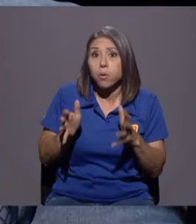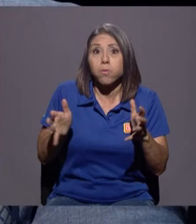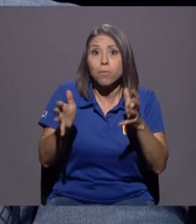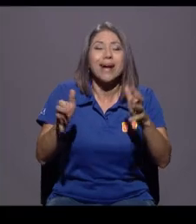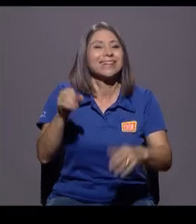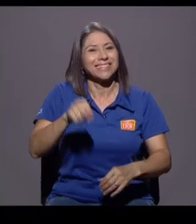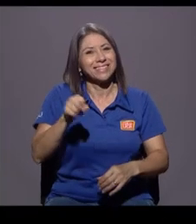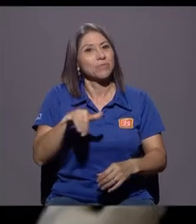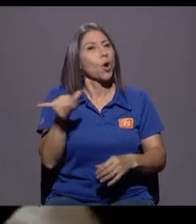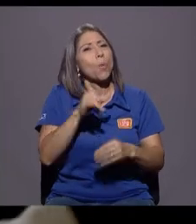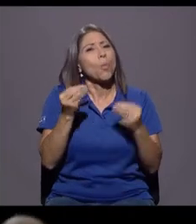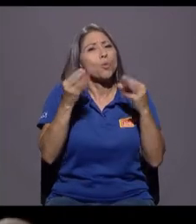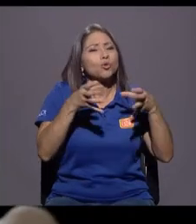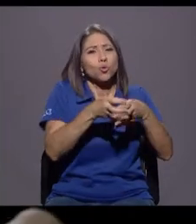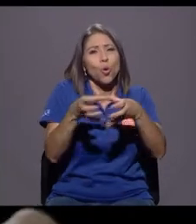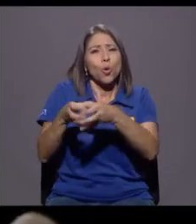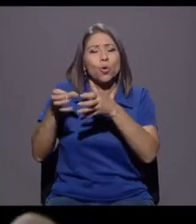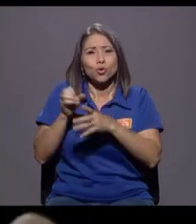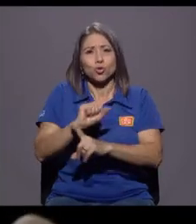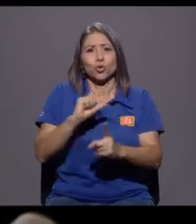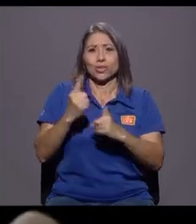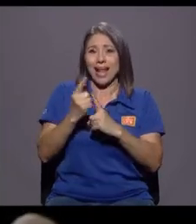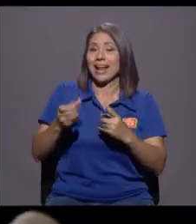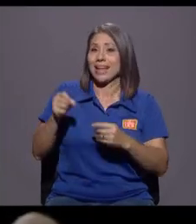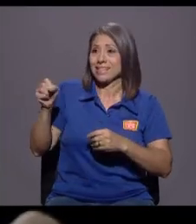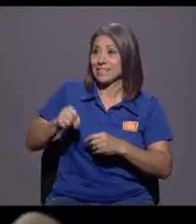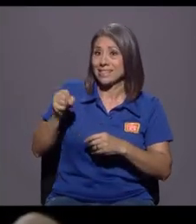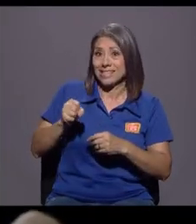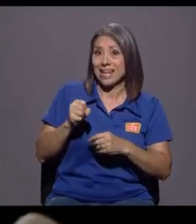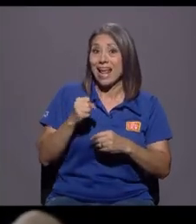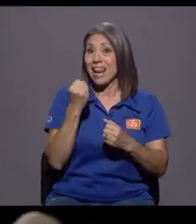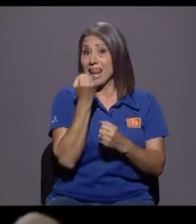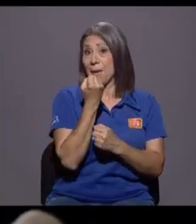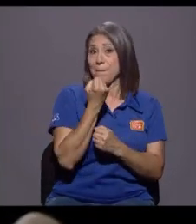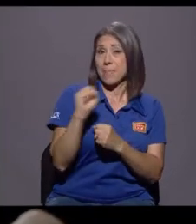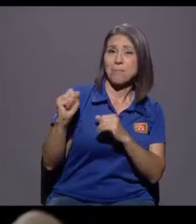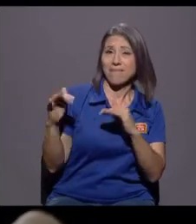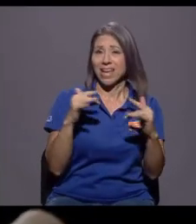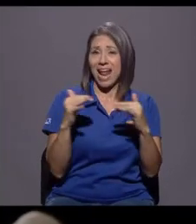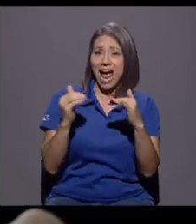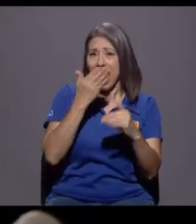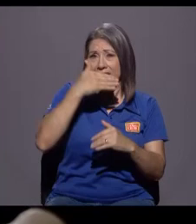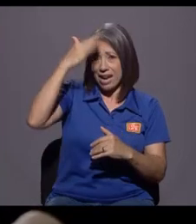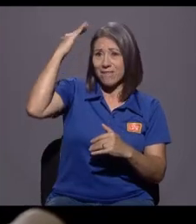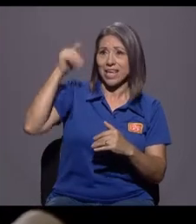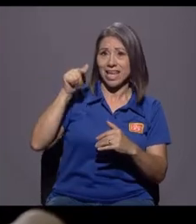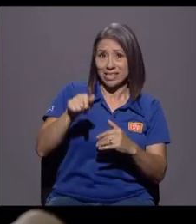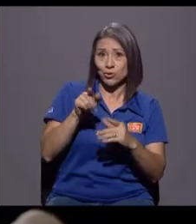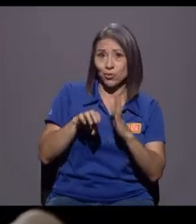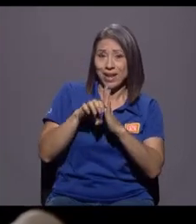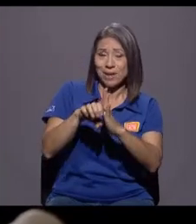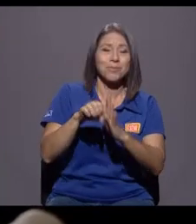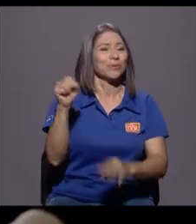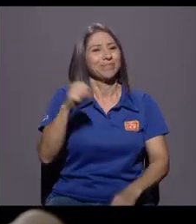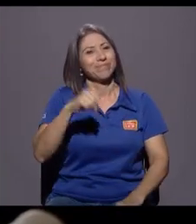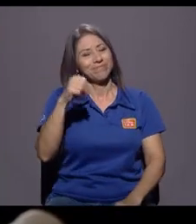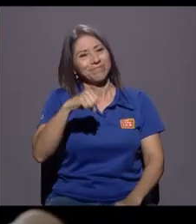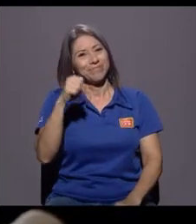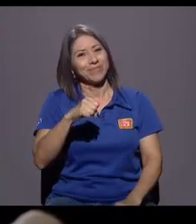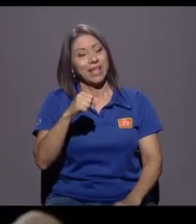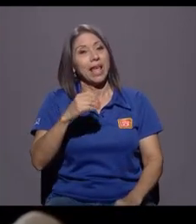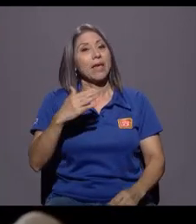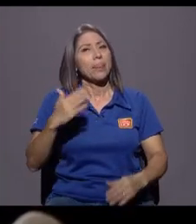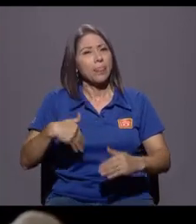sociales, históricamente. La Pima era árabe, es un buen... Bueno, sí, bueno, más de enormemente, sí. Después de la